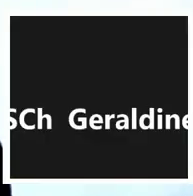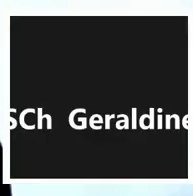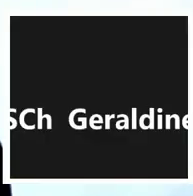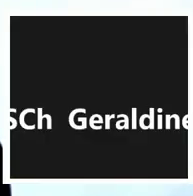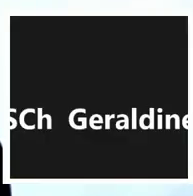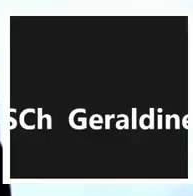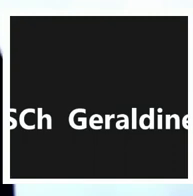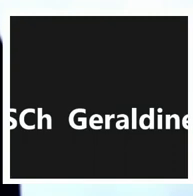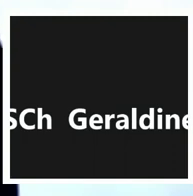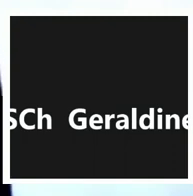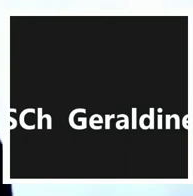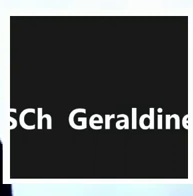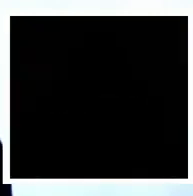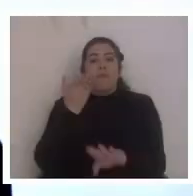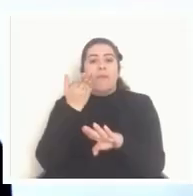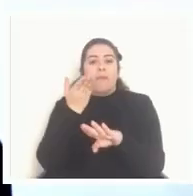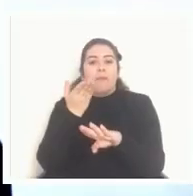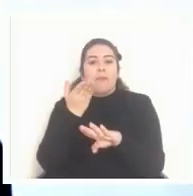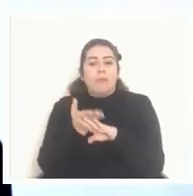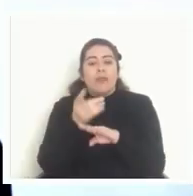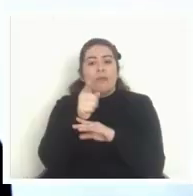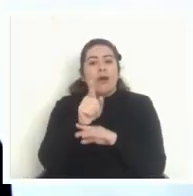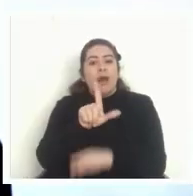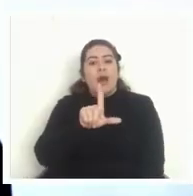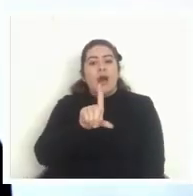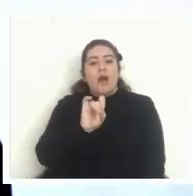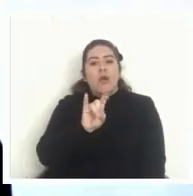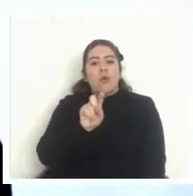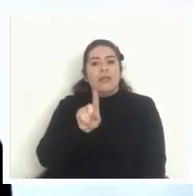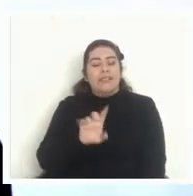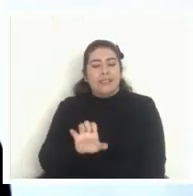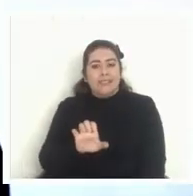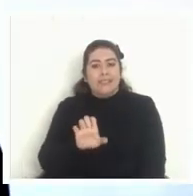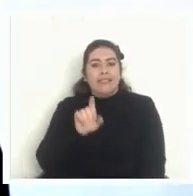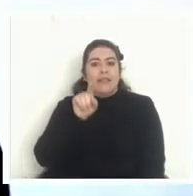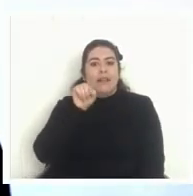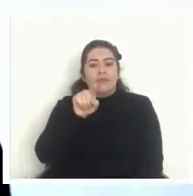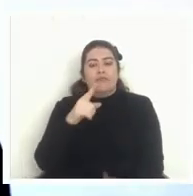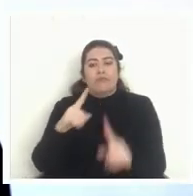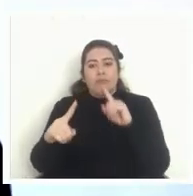nos puede dar alguna de sus reflexiones a propósito de esta pregunta